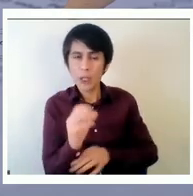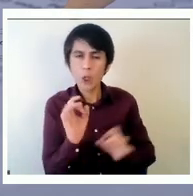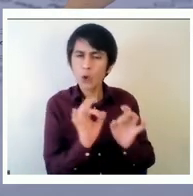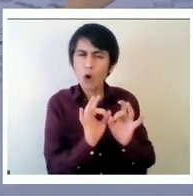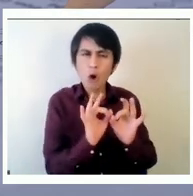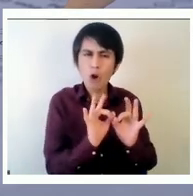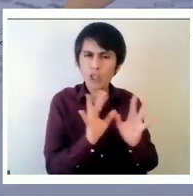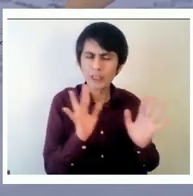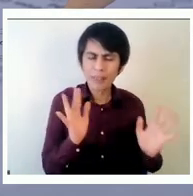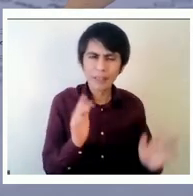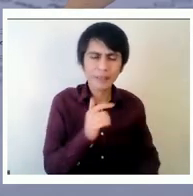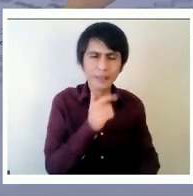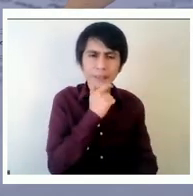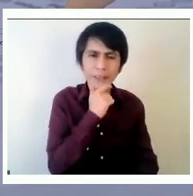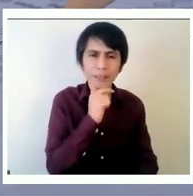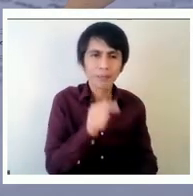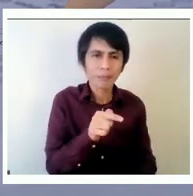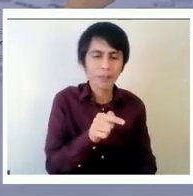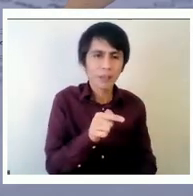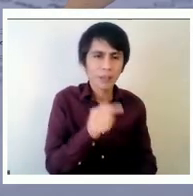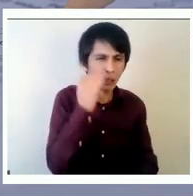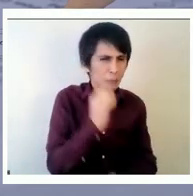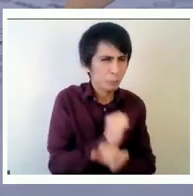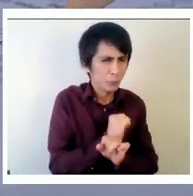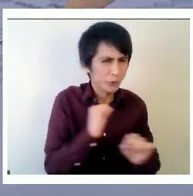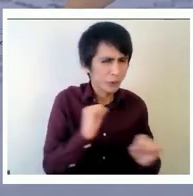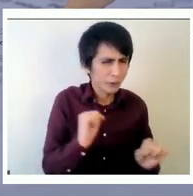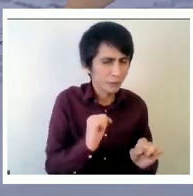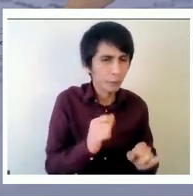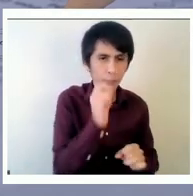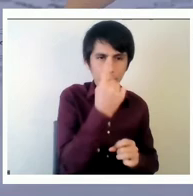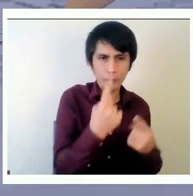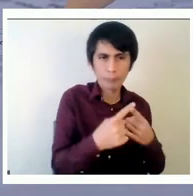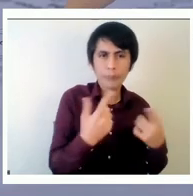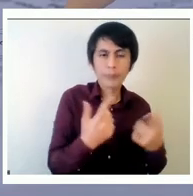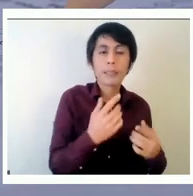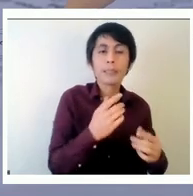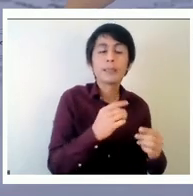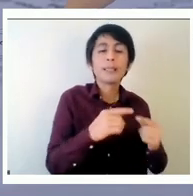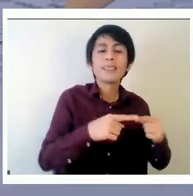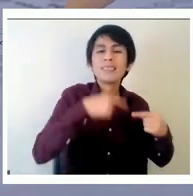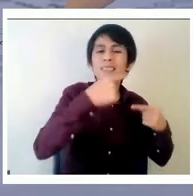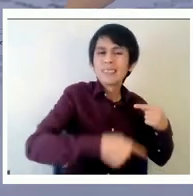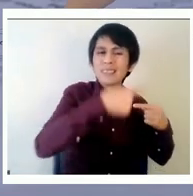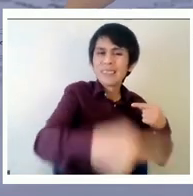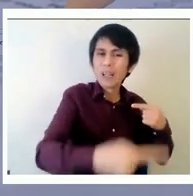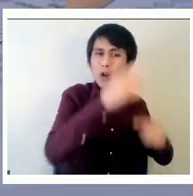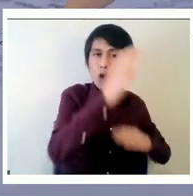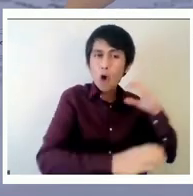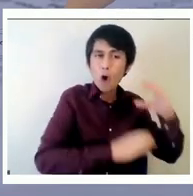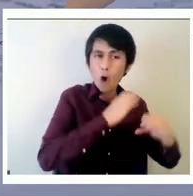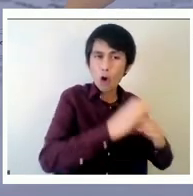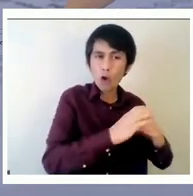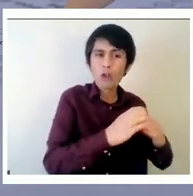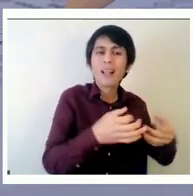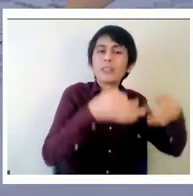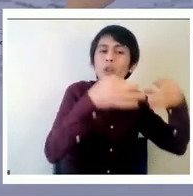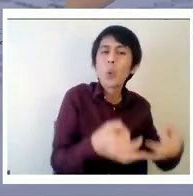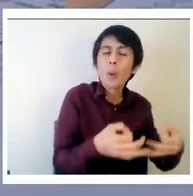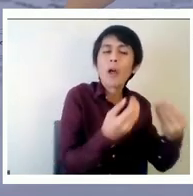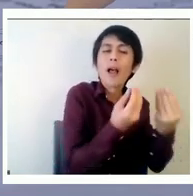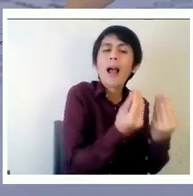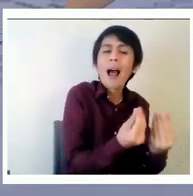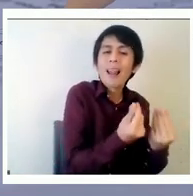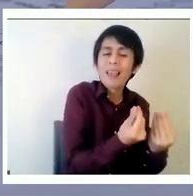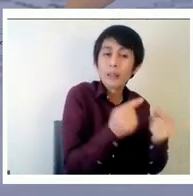primero el aseguramiento de la calidad el ciclo de aseguramiento de la calidad que es de cuatro años que es cuánto tiempo básicamente una escuela